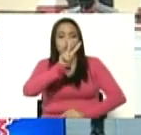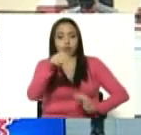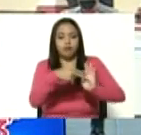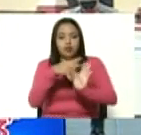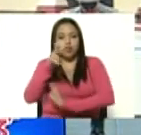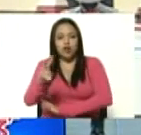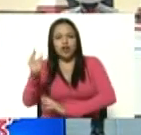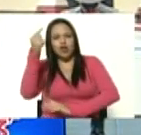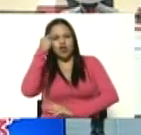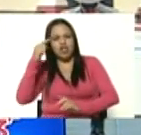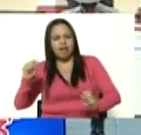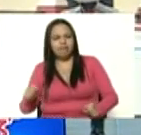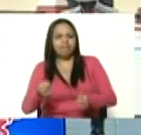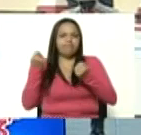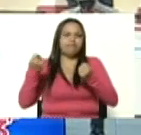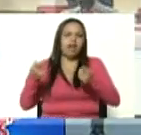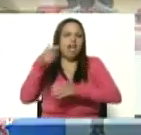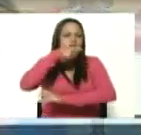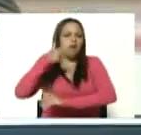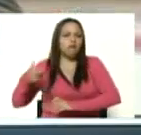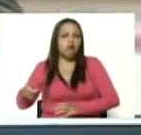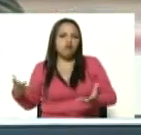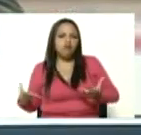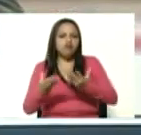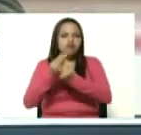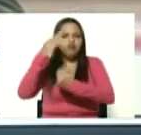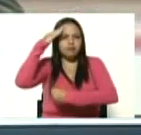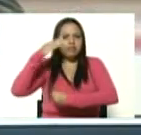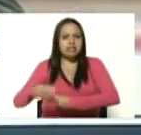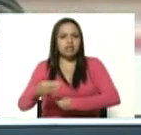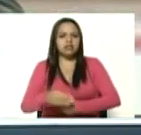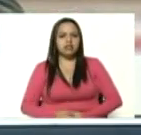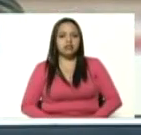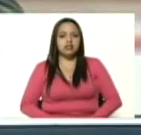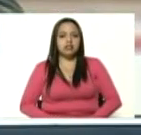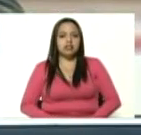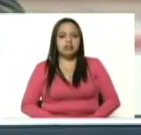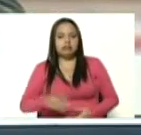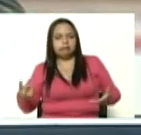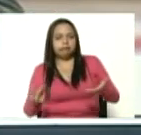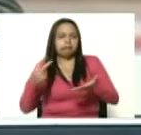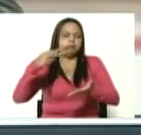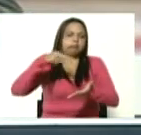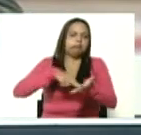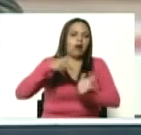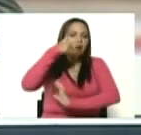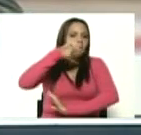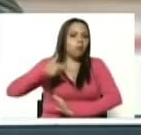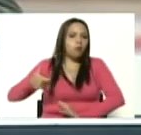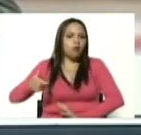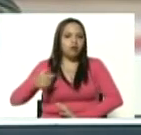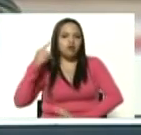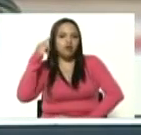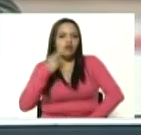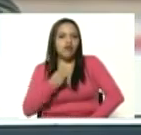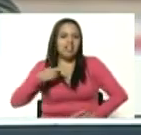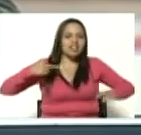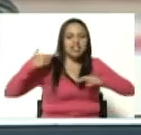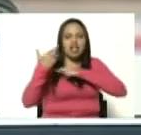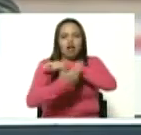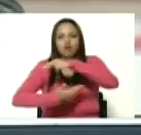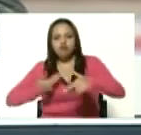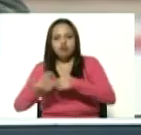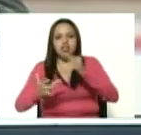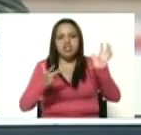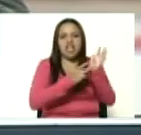insurrección popular cívico-militar, de la resurrección del pueblo de Bolívar de la revolución de abril